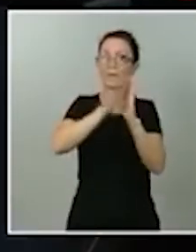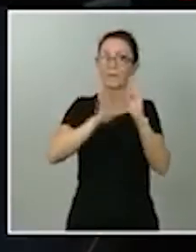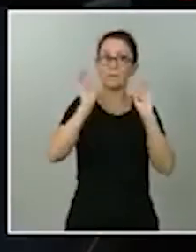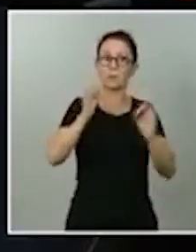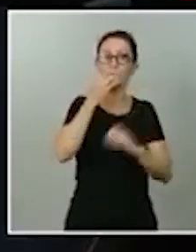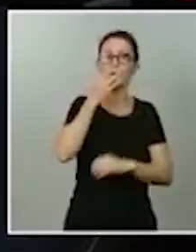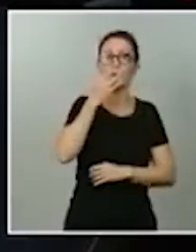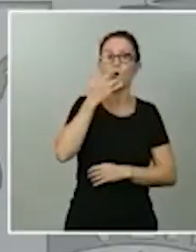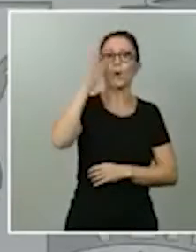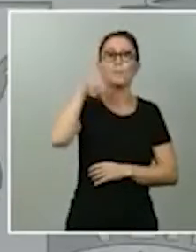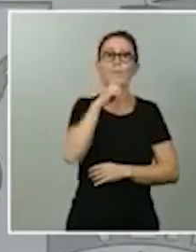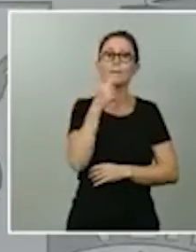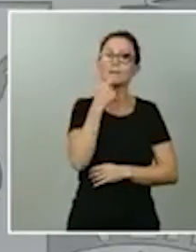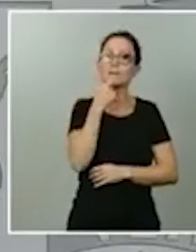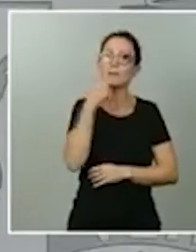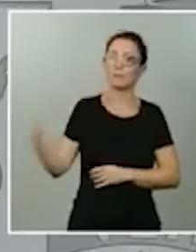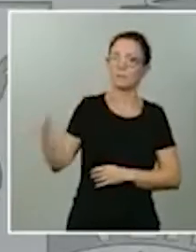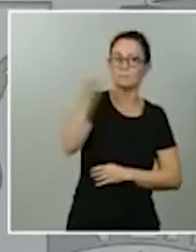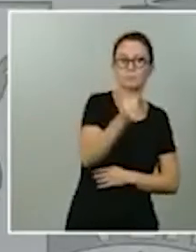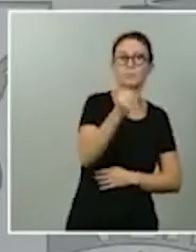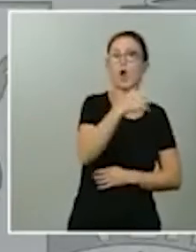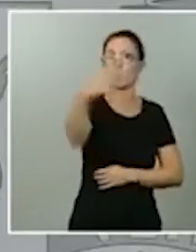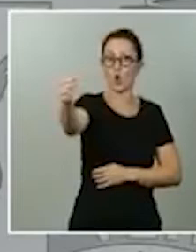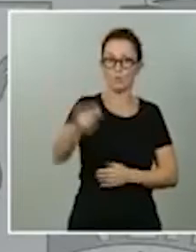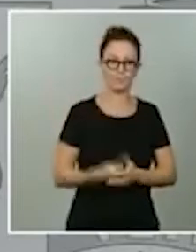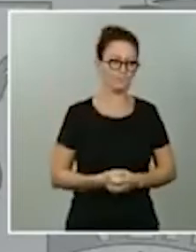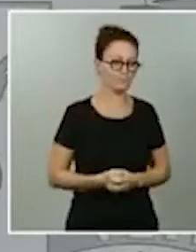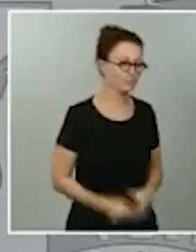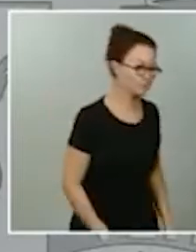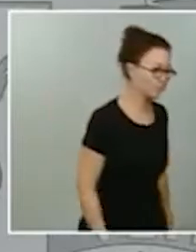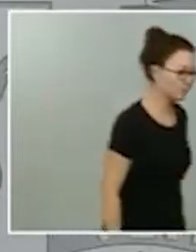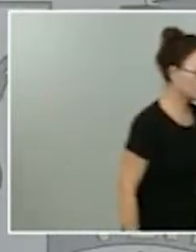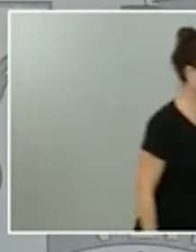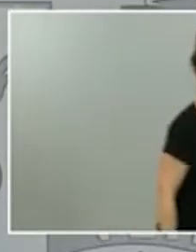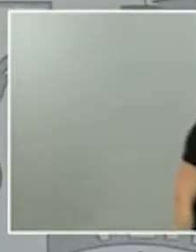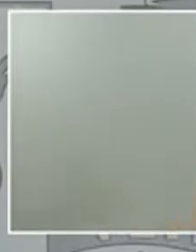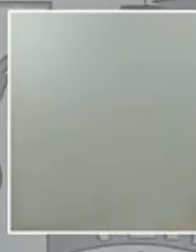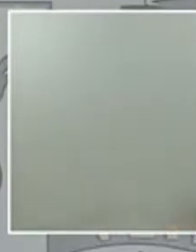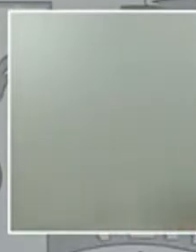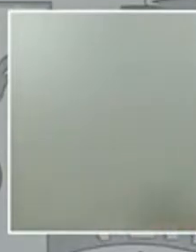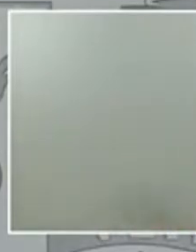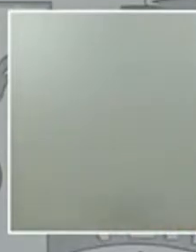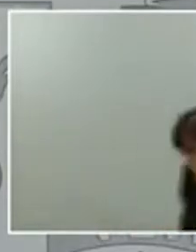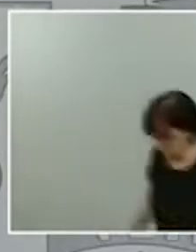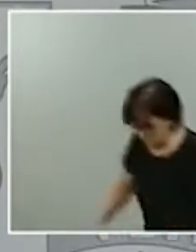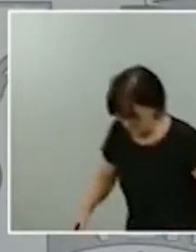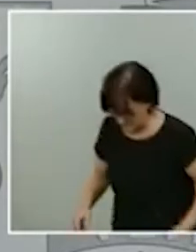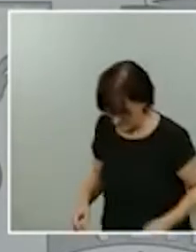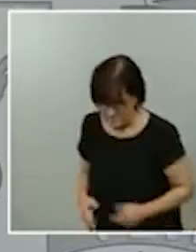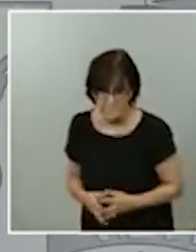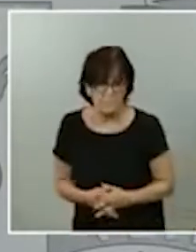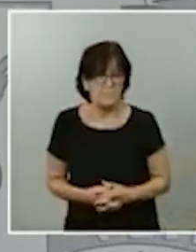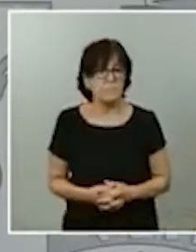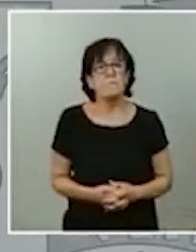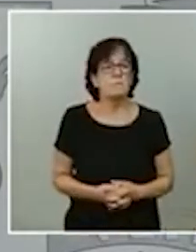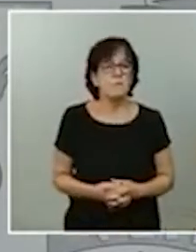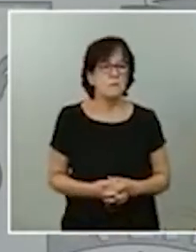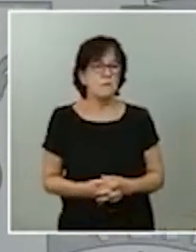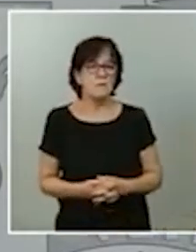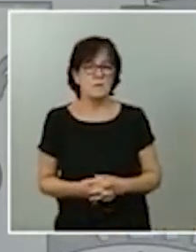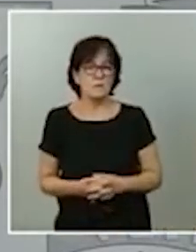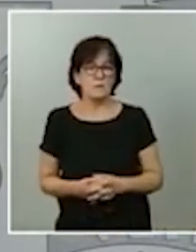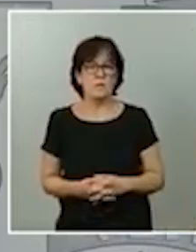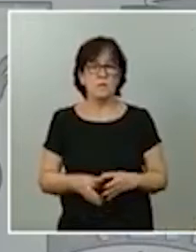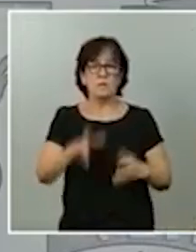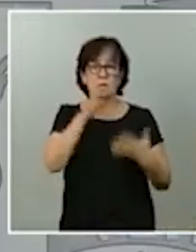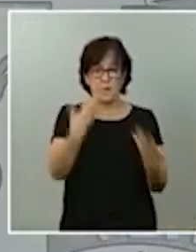hijos al colegio gracias Patricia por sus preguntas en relación con la última de verdad los padres y madres